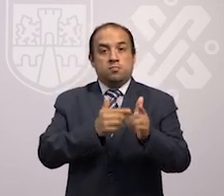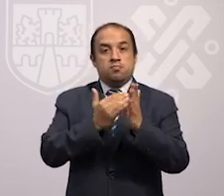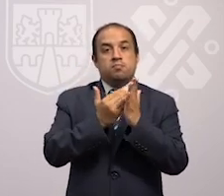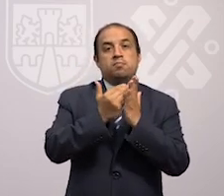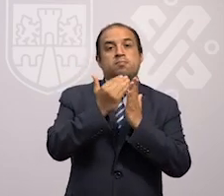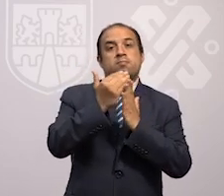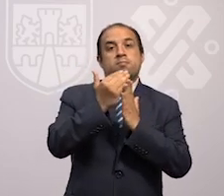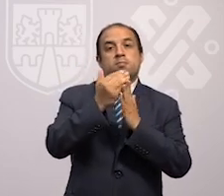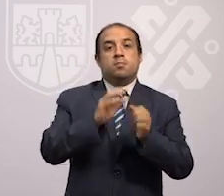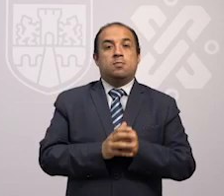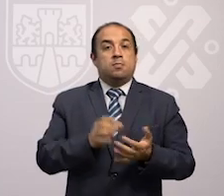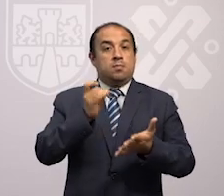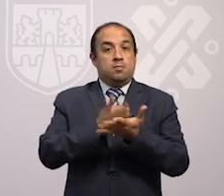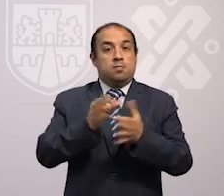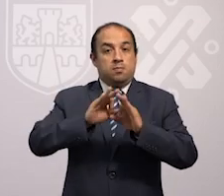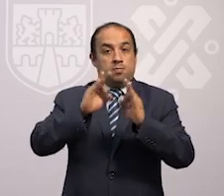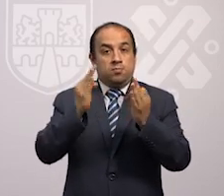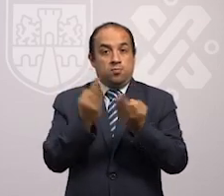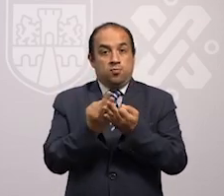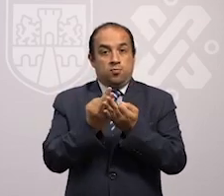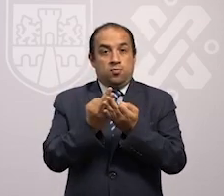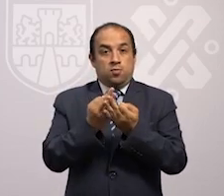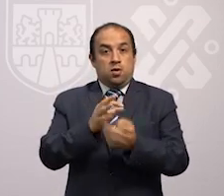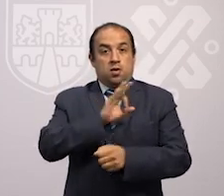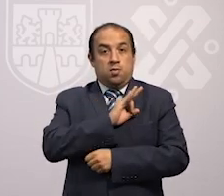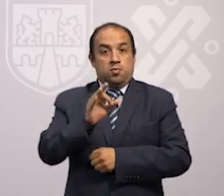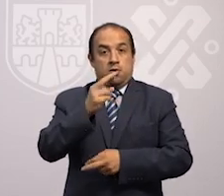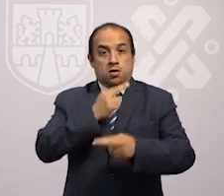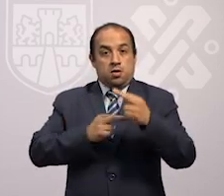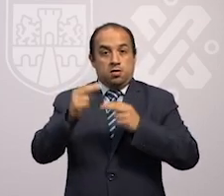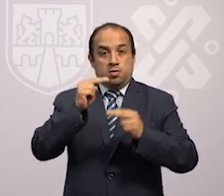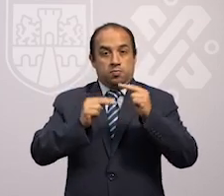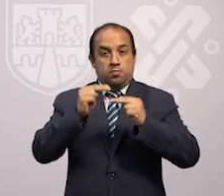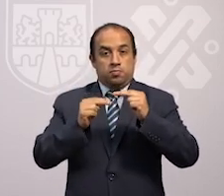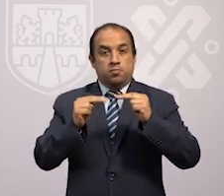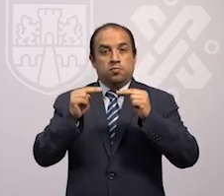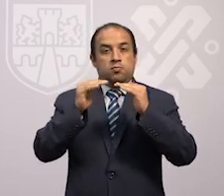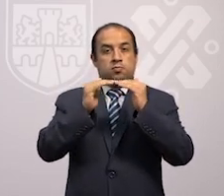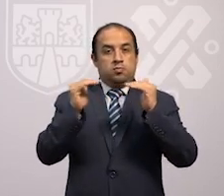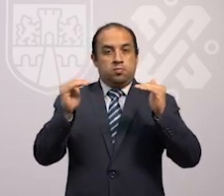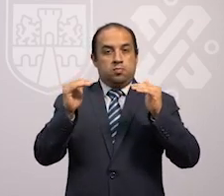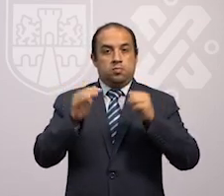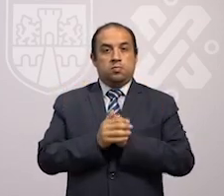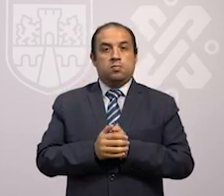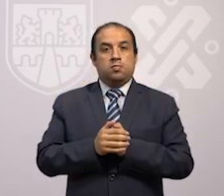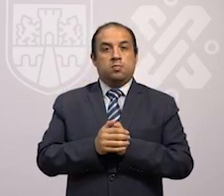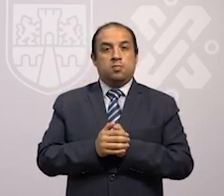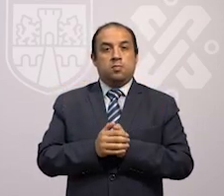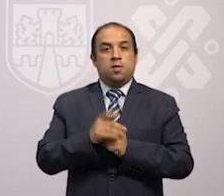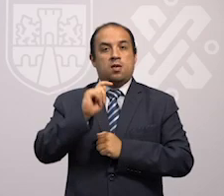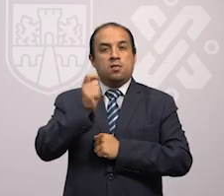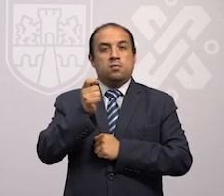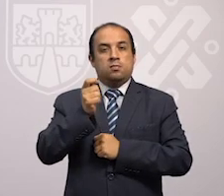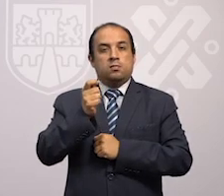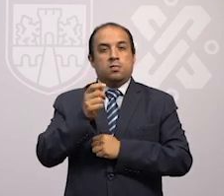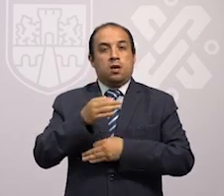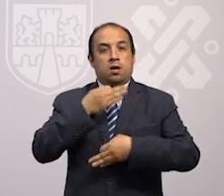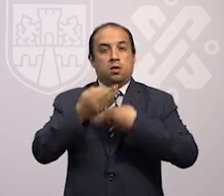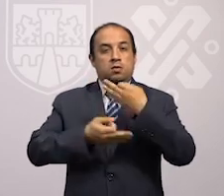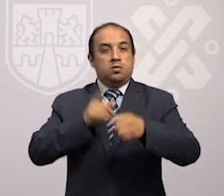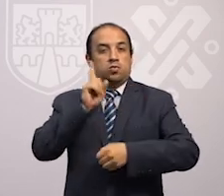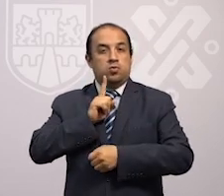subiendo y que la única manera de que podamos regresar a una situación de estabilización es que